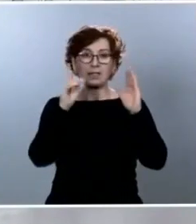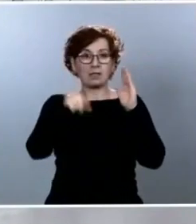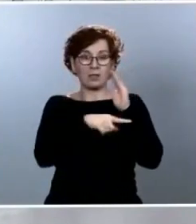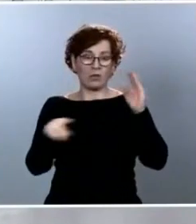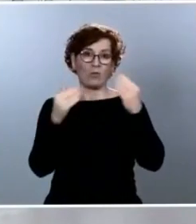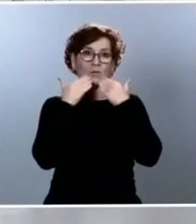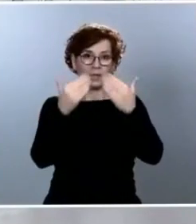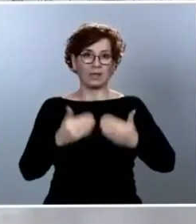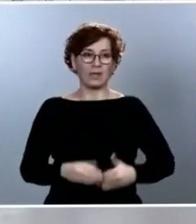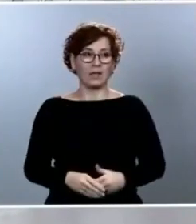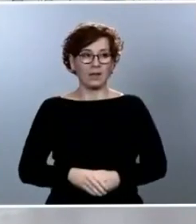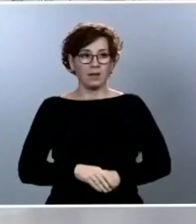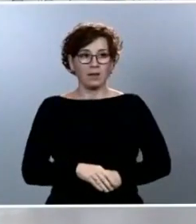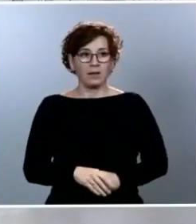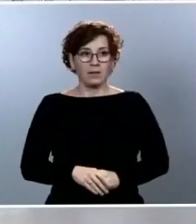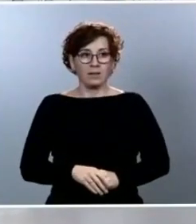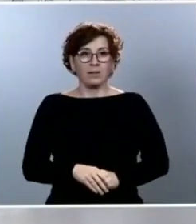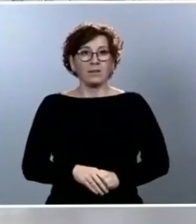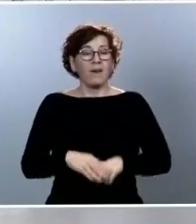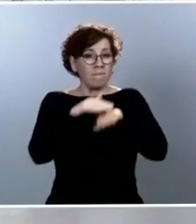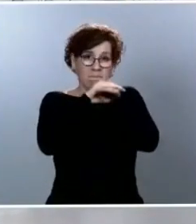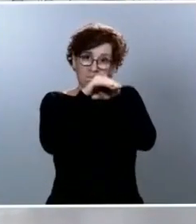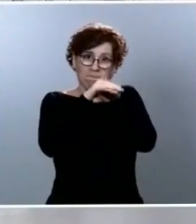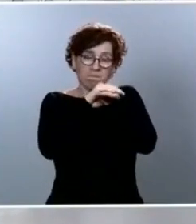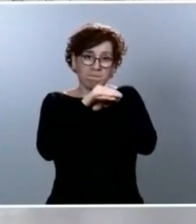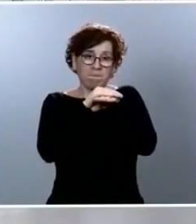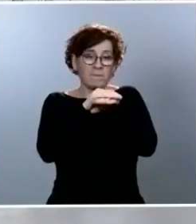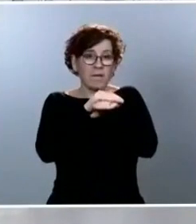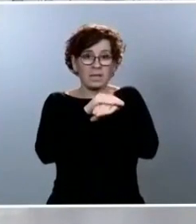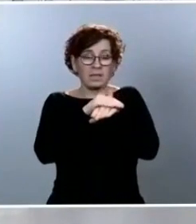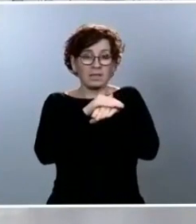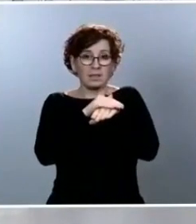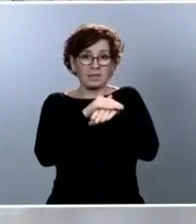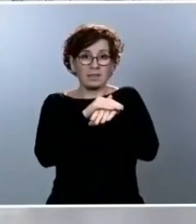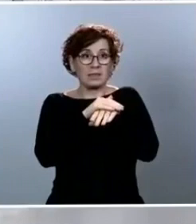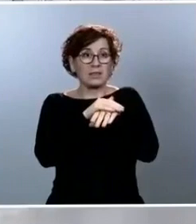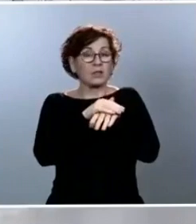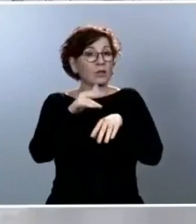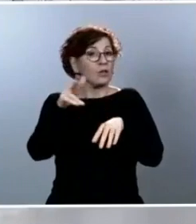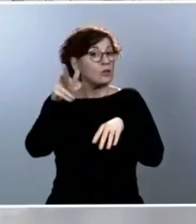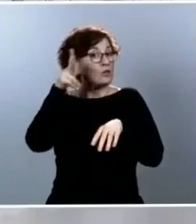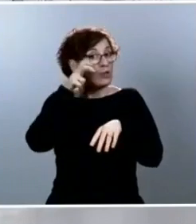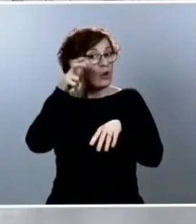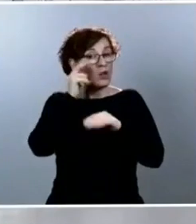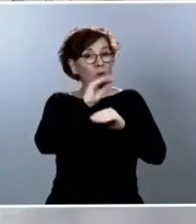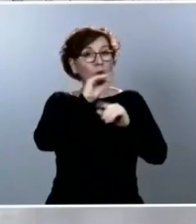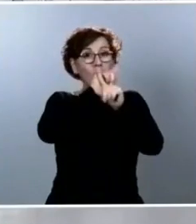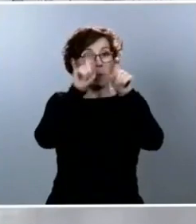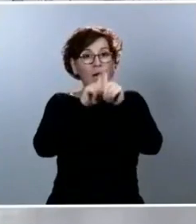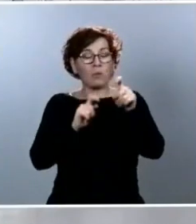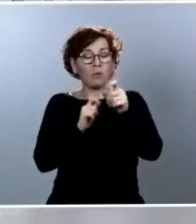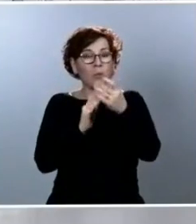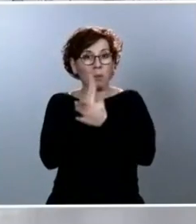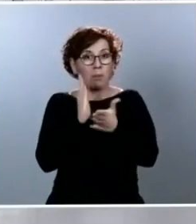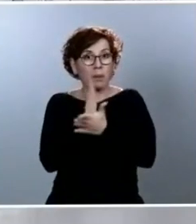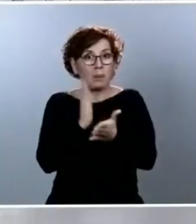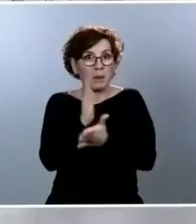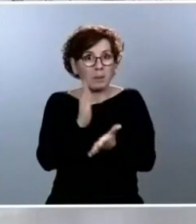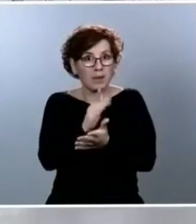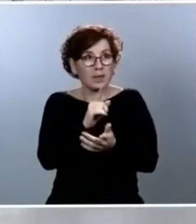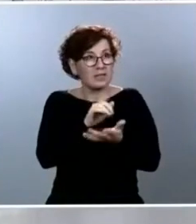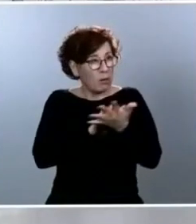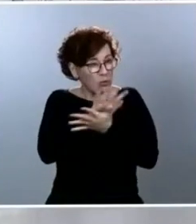Miguel, siento, pero se ha cortado el sonido de tu pregunta. Entiendo que estamos hablando del sector logístico y,